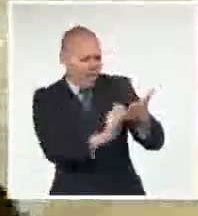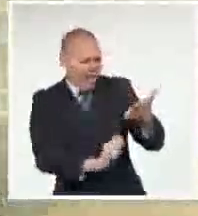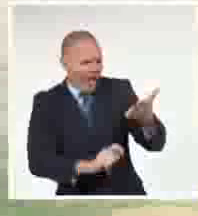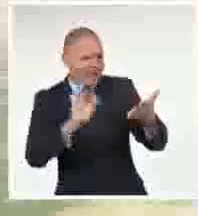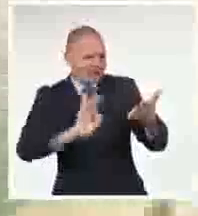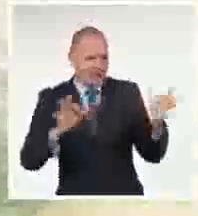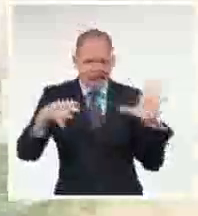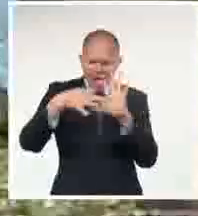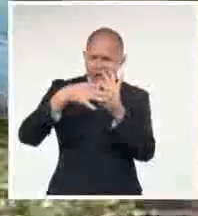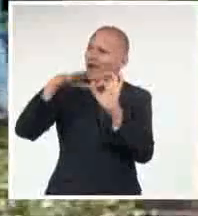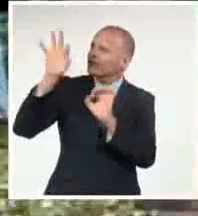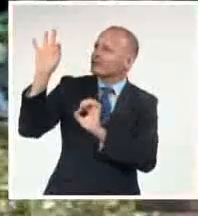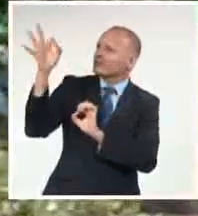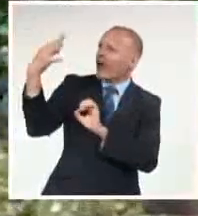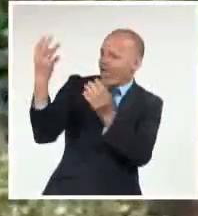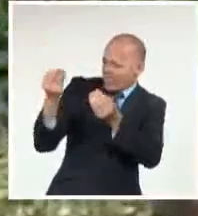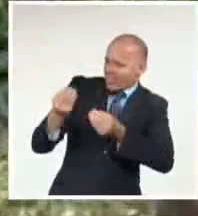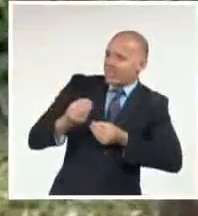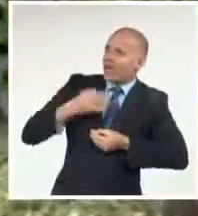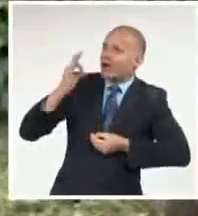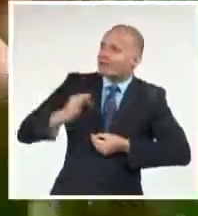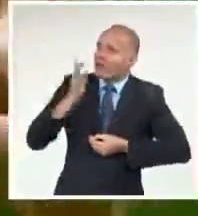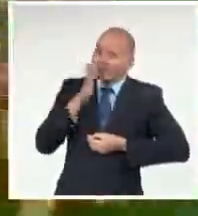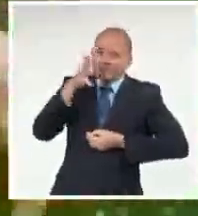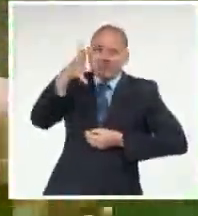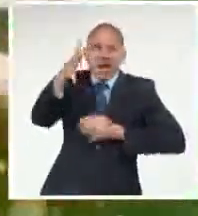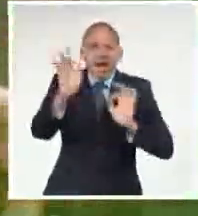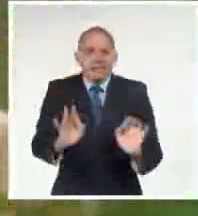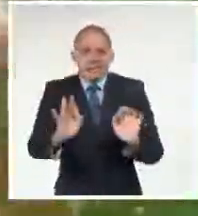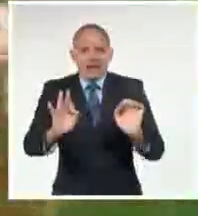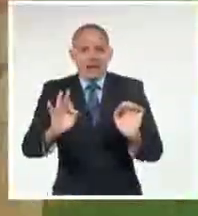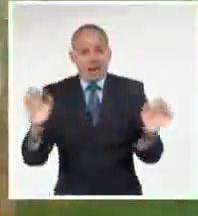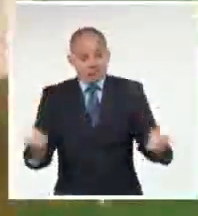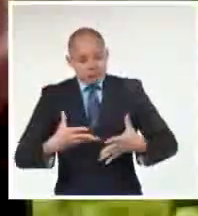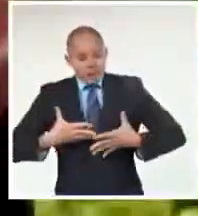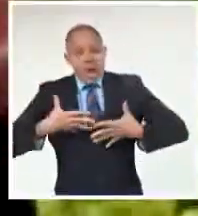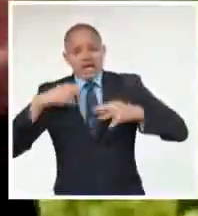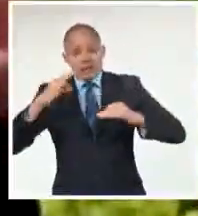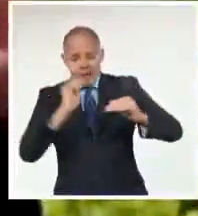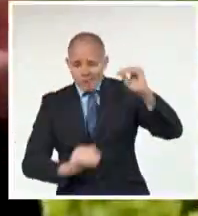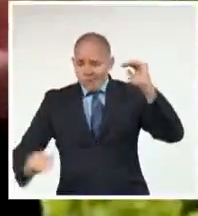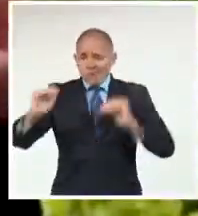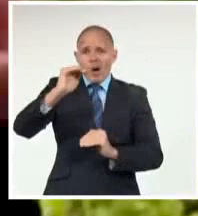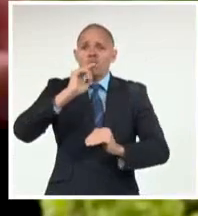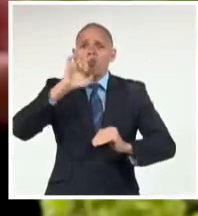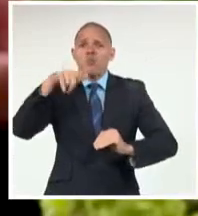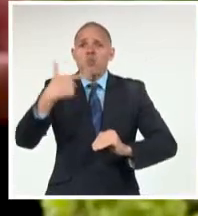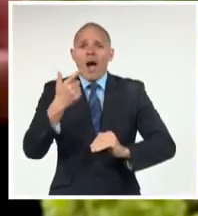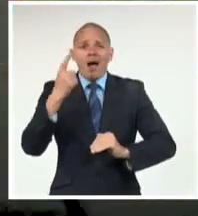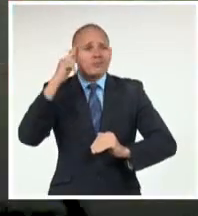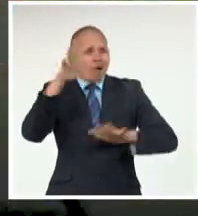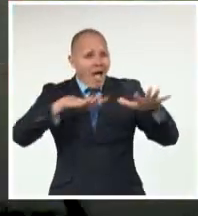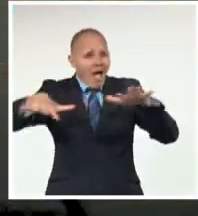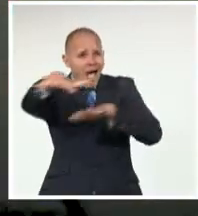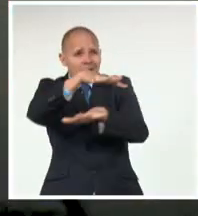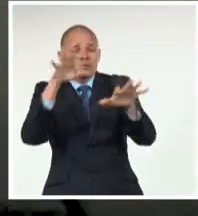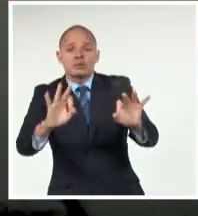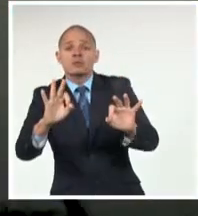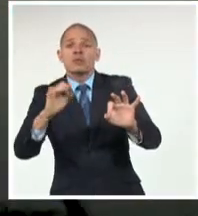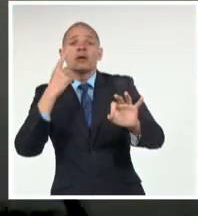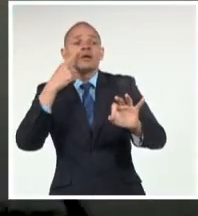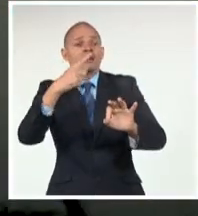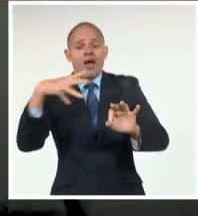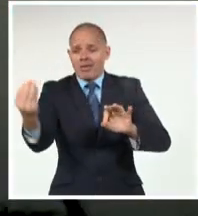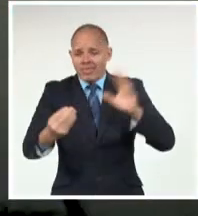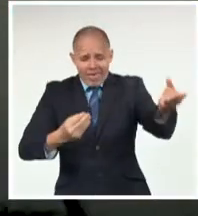sol que procura, a unos mil novecientos de altura, por encima de lo conocido. A unos mil